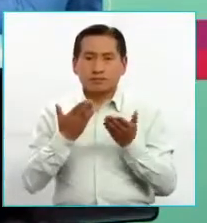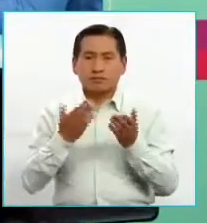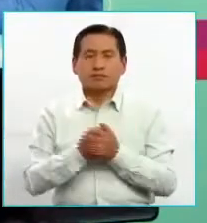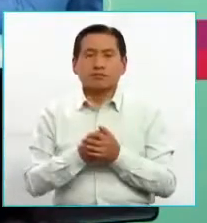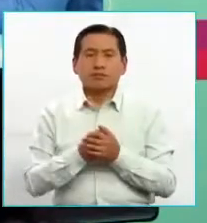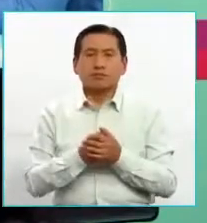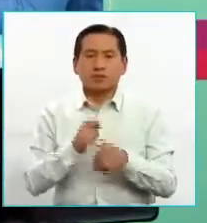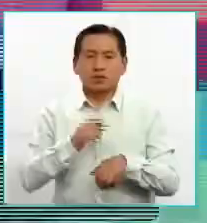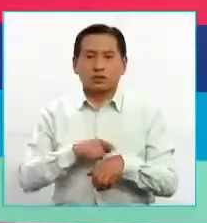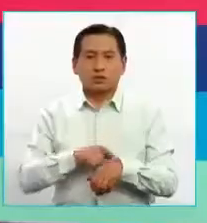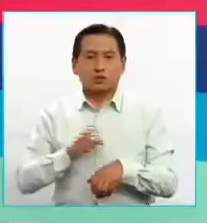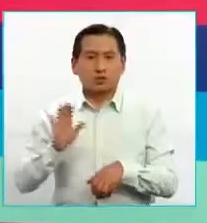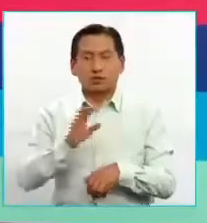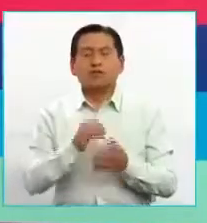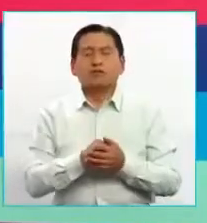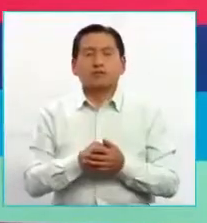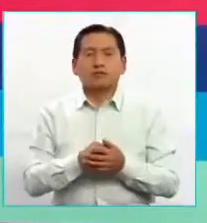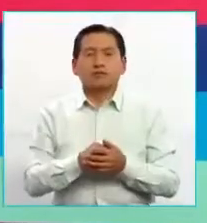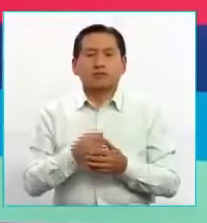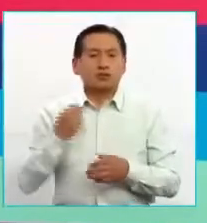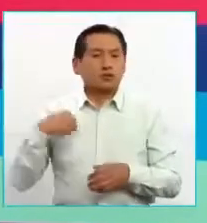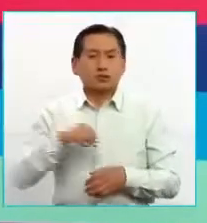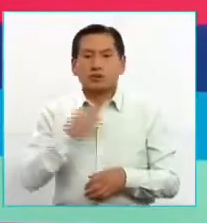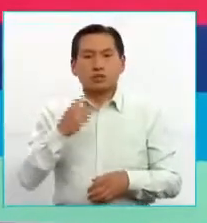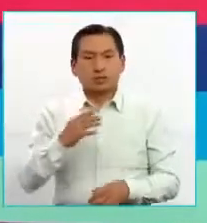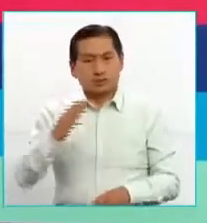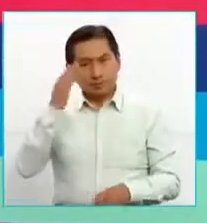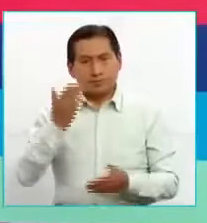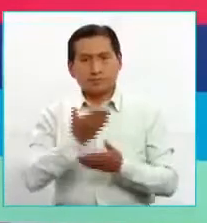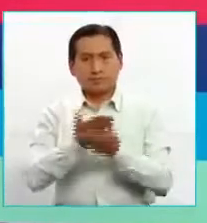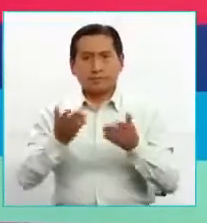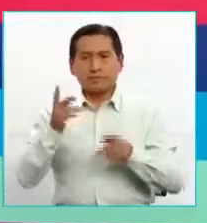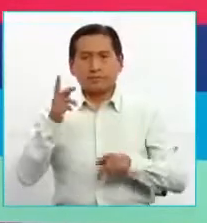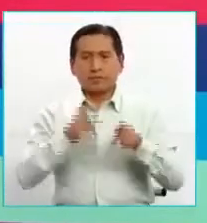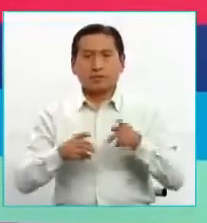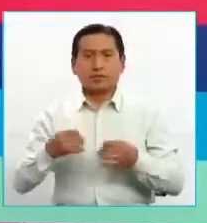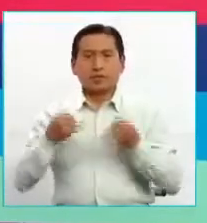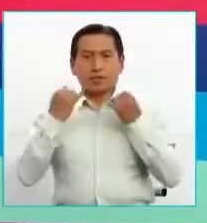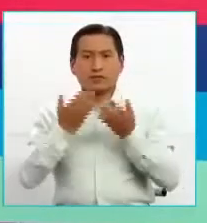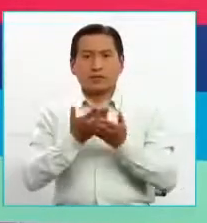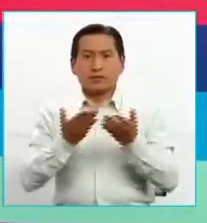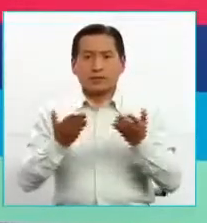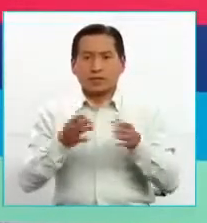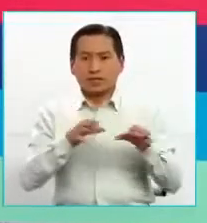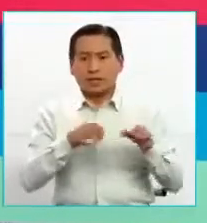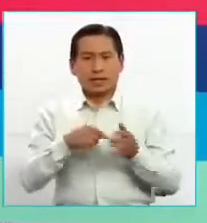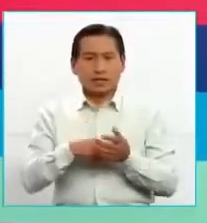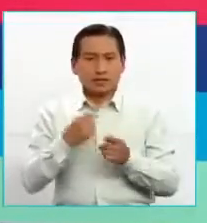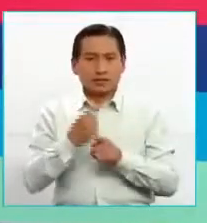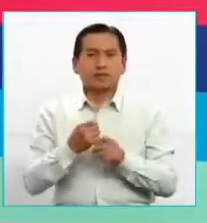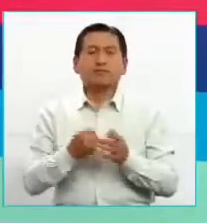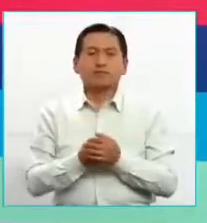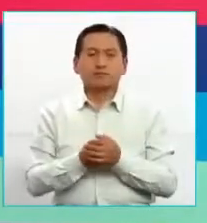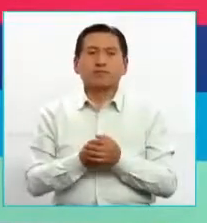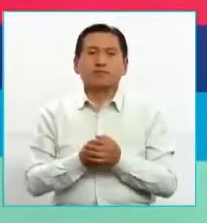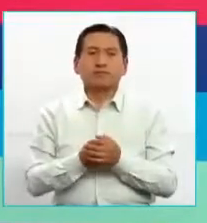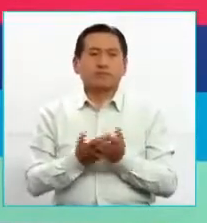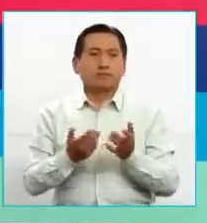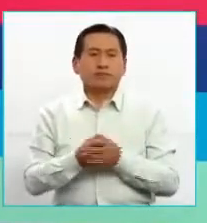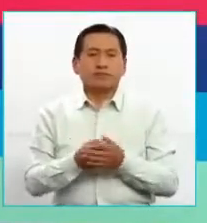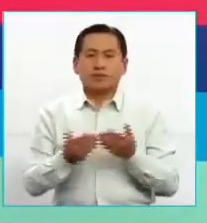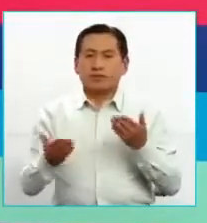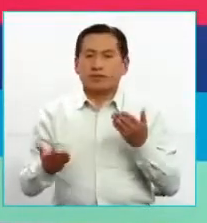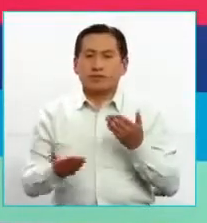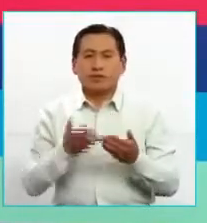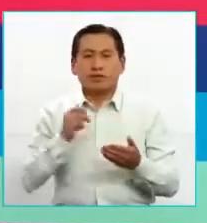por su tiempo y siempre vamos a estar a disposición de nuestra población para informar lo que estamos haciendo. y no es